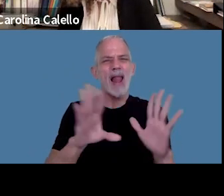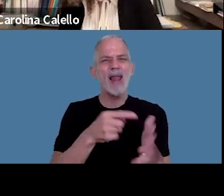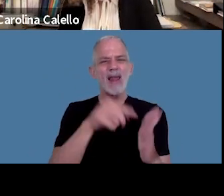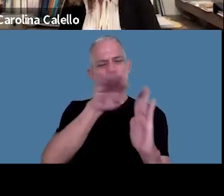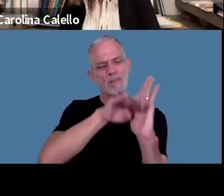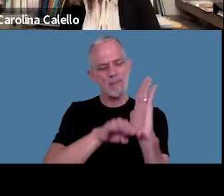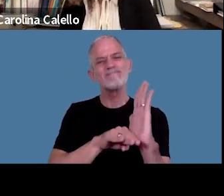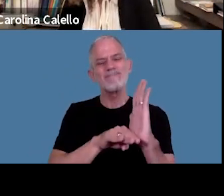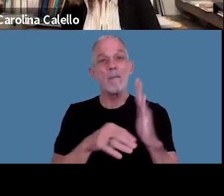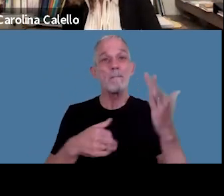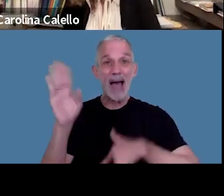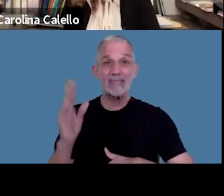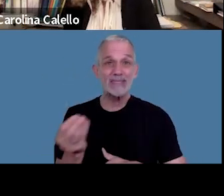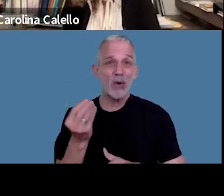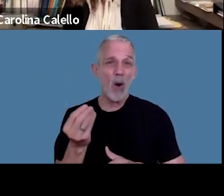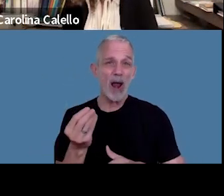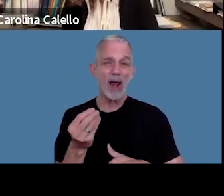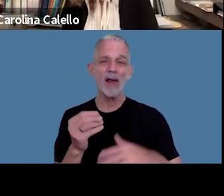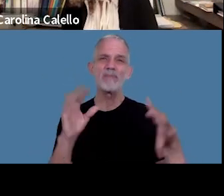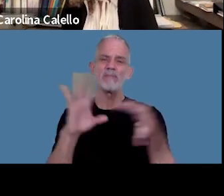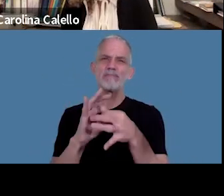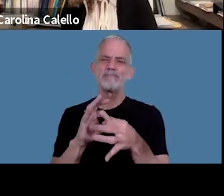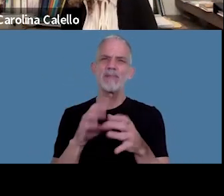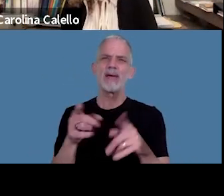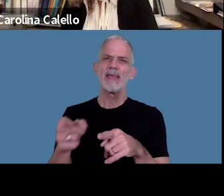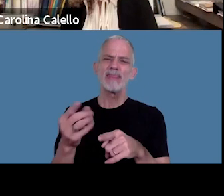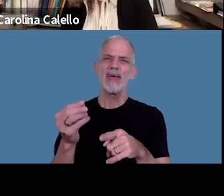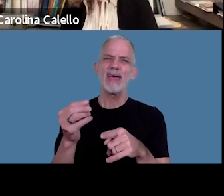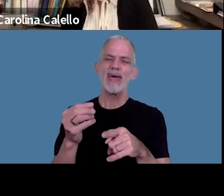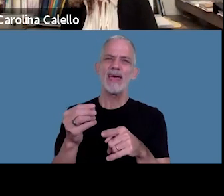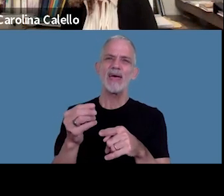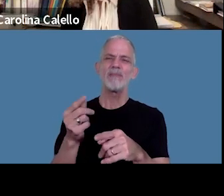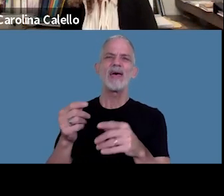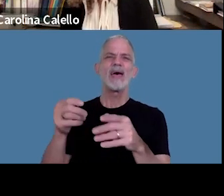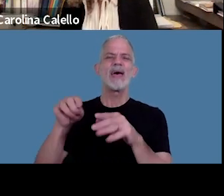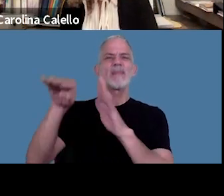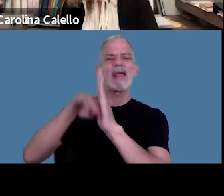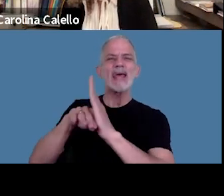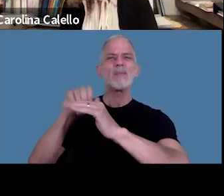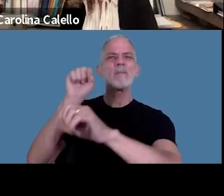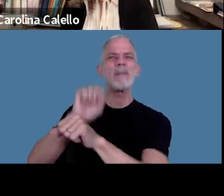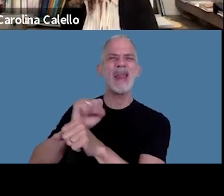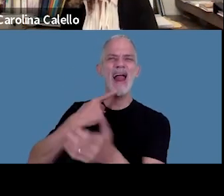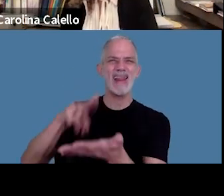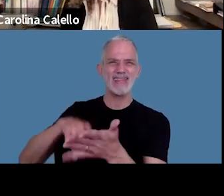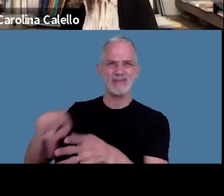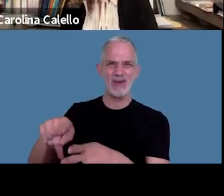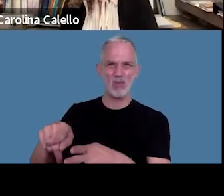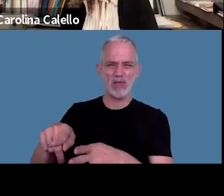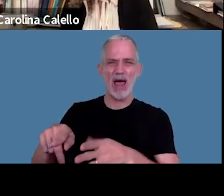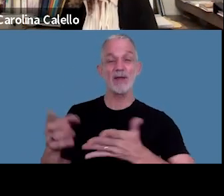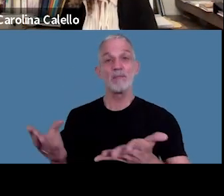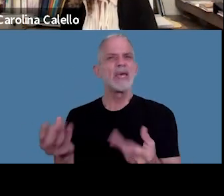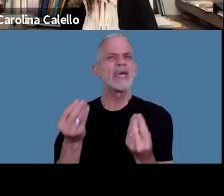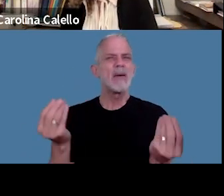sobre todo con relación a la vinculación con el régimen penal tributario ¿qué pasa cuando